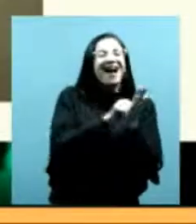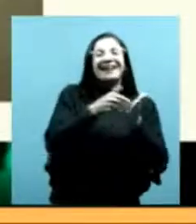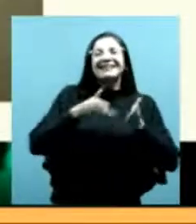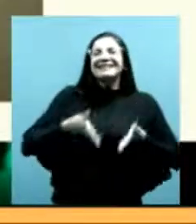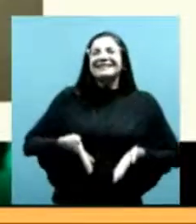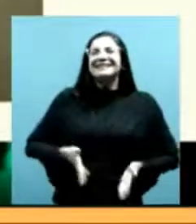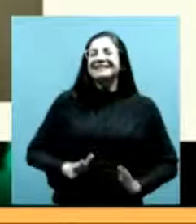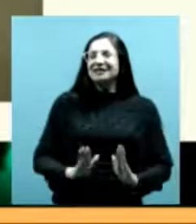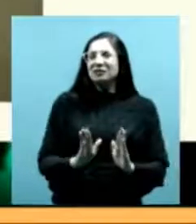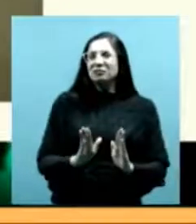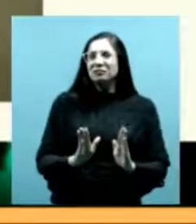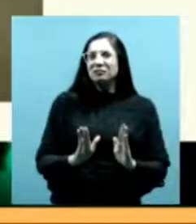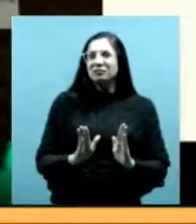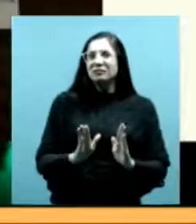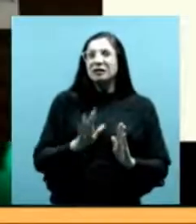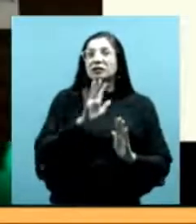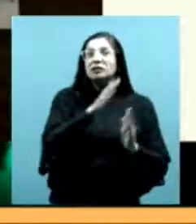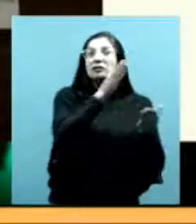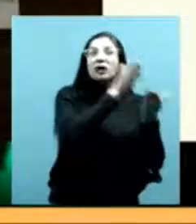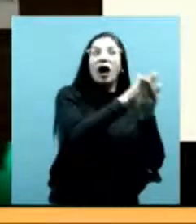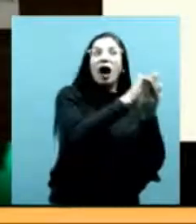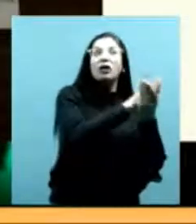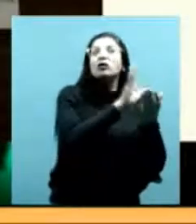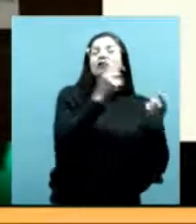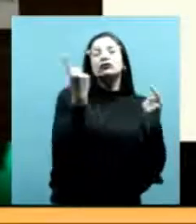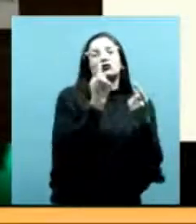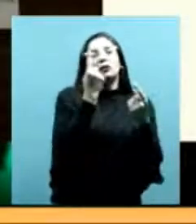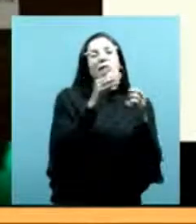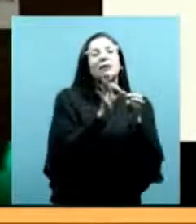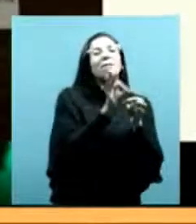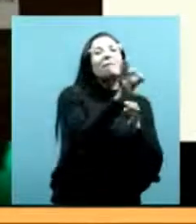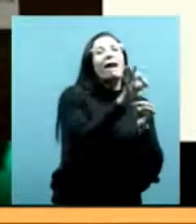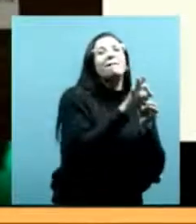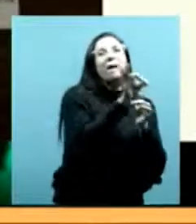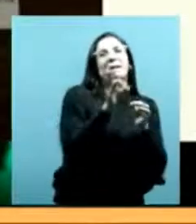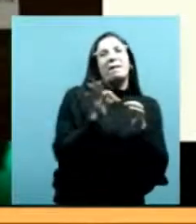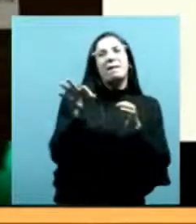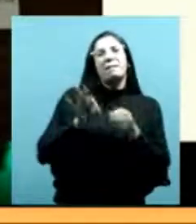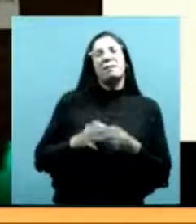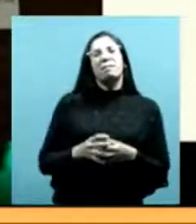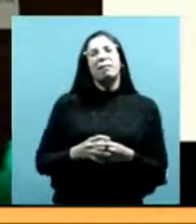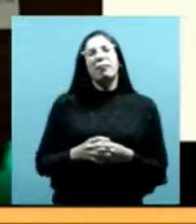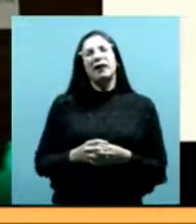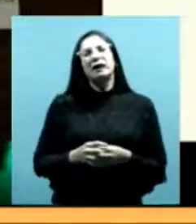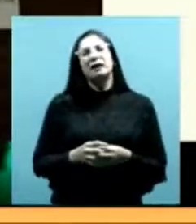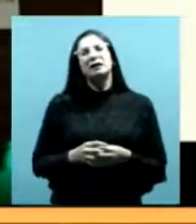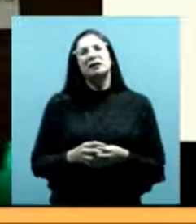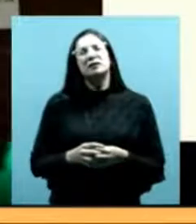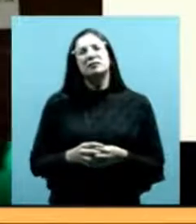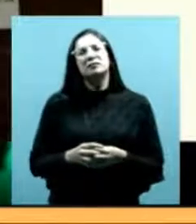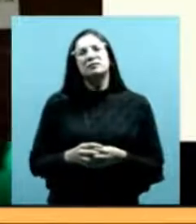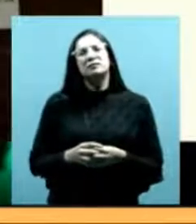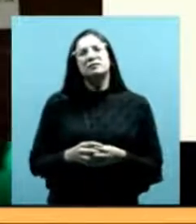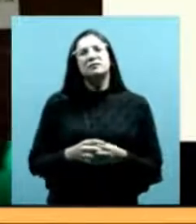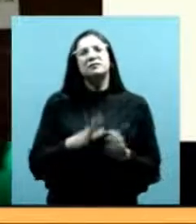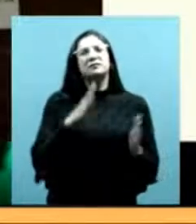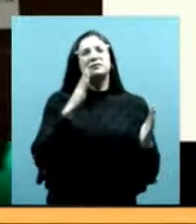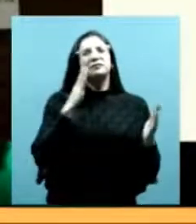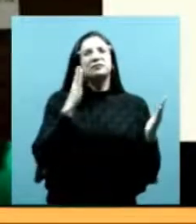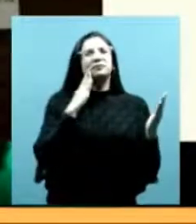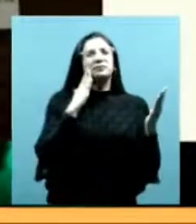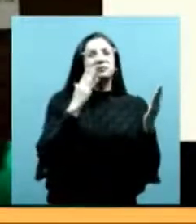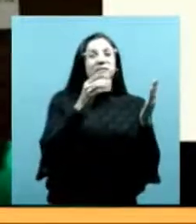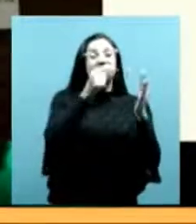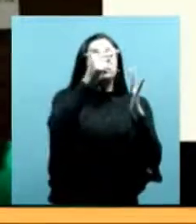paz son archivos locales en estas actas aparece el nombre de una persona que se casa con otra en determinado año